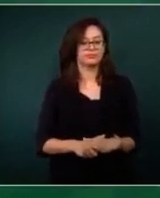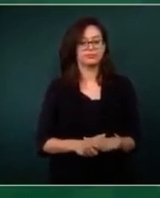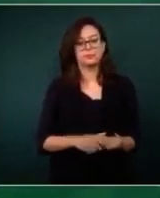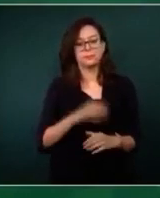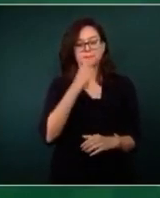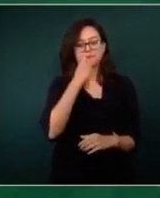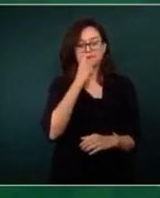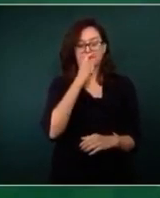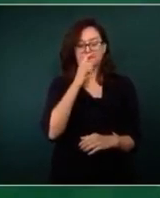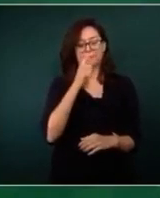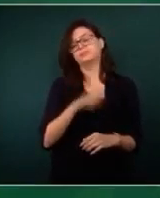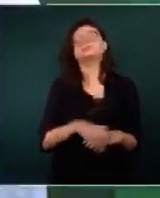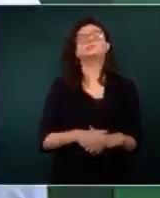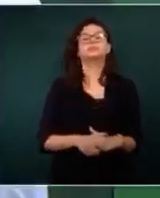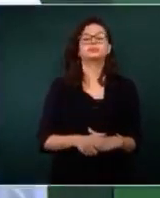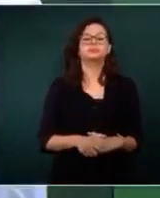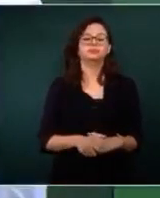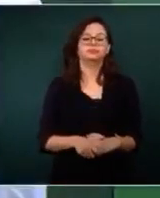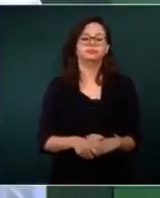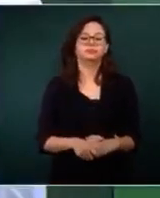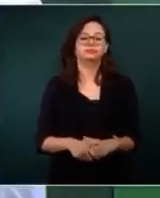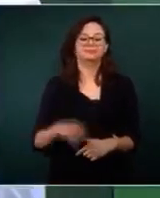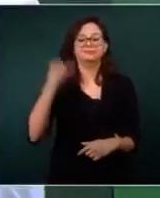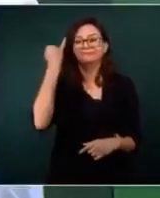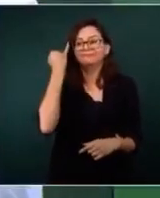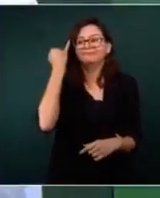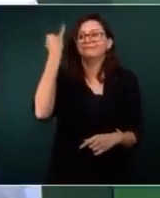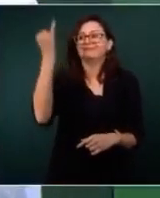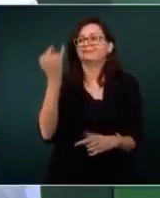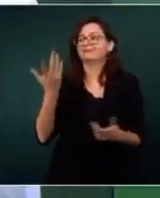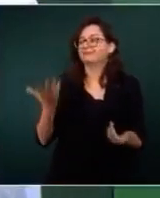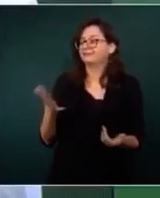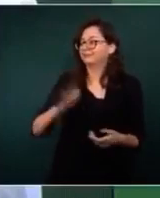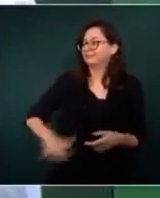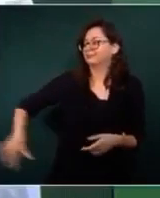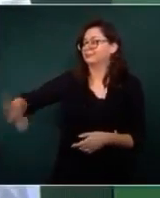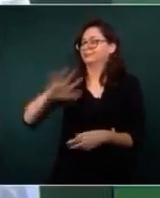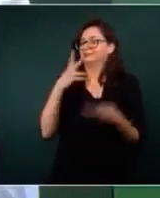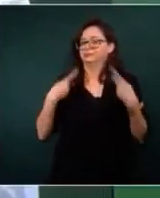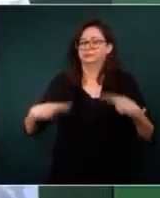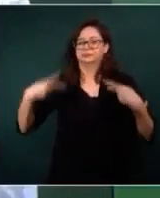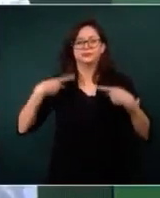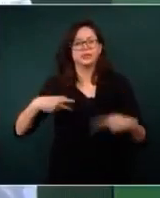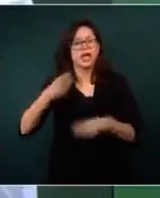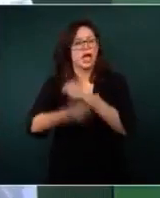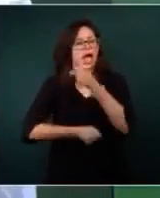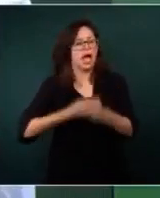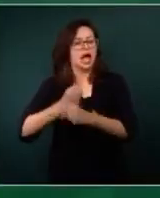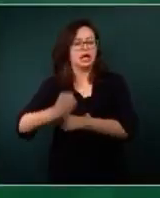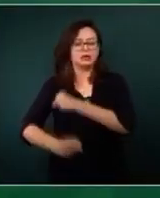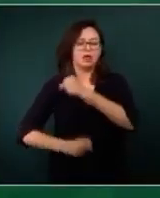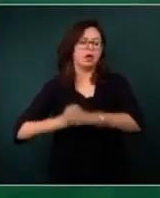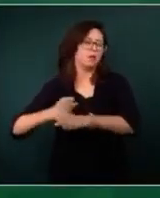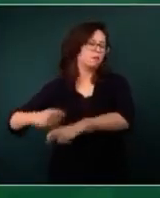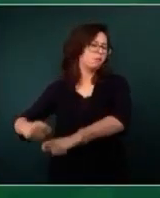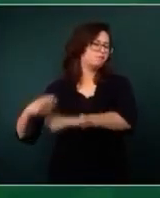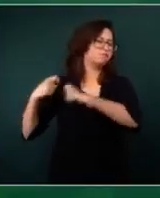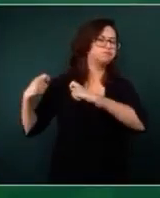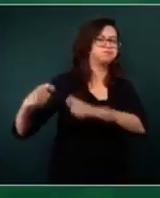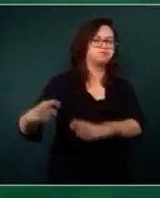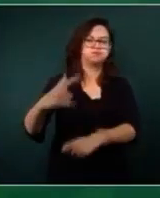con tanta tradición de lucha, pueblo ejemplar,